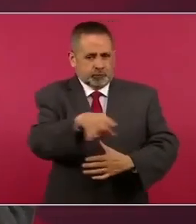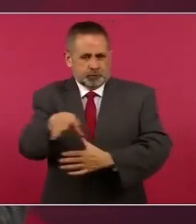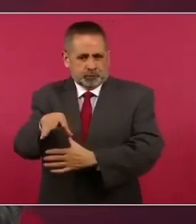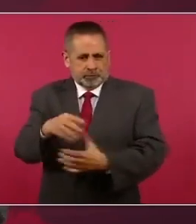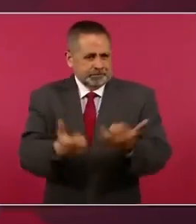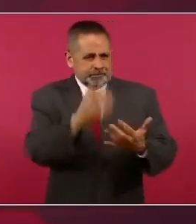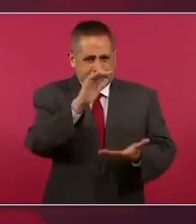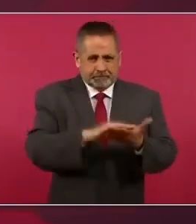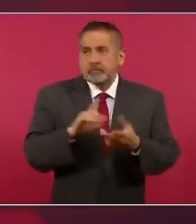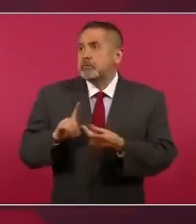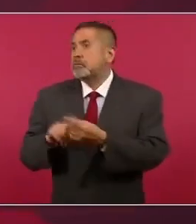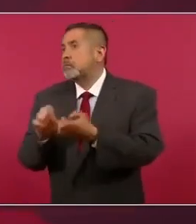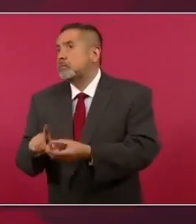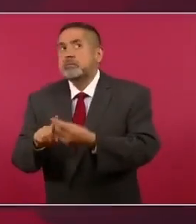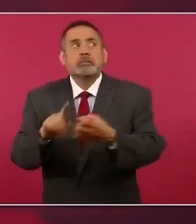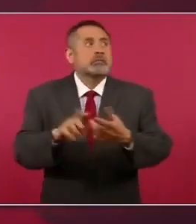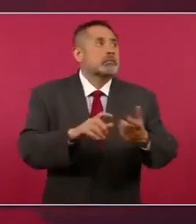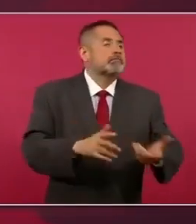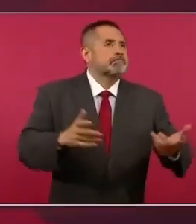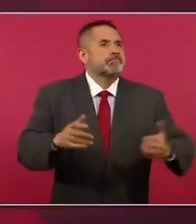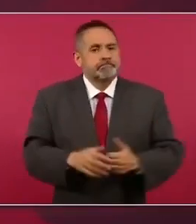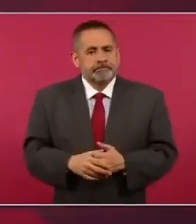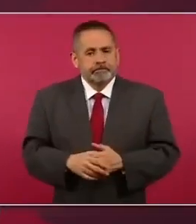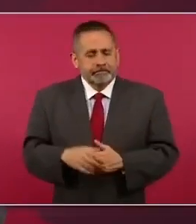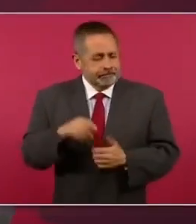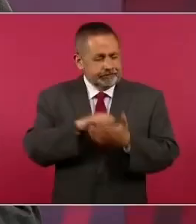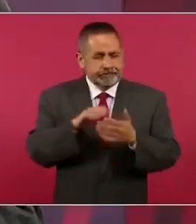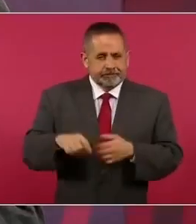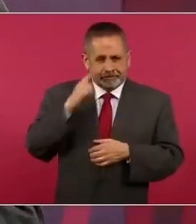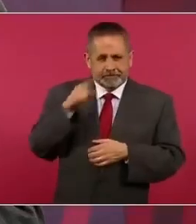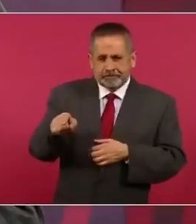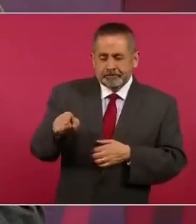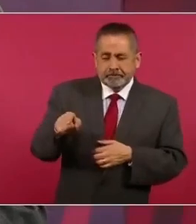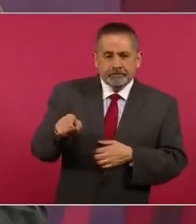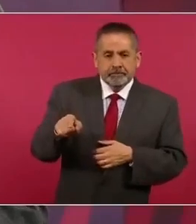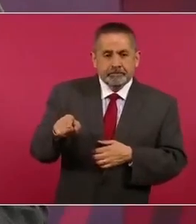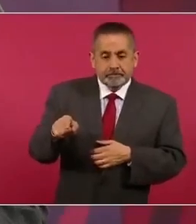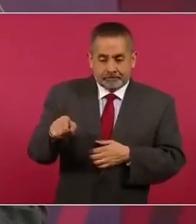pues la puerta de emergencia la salida estaba pintada